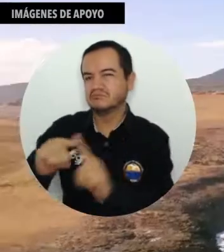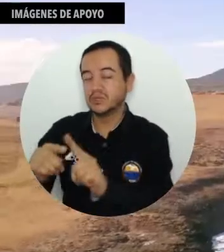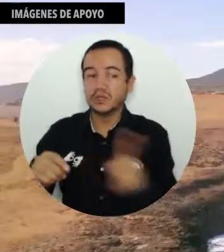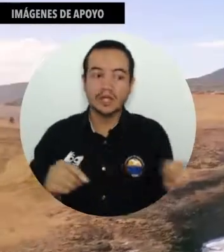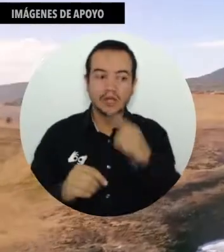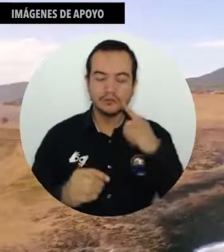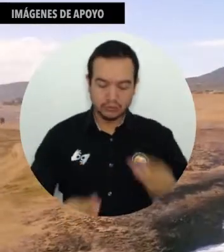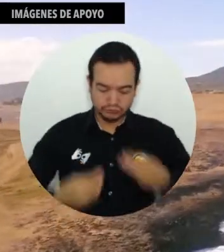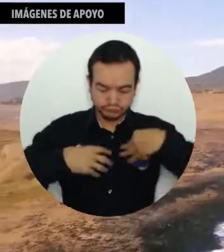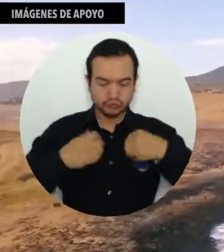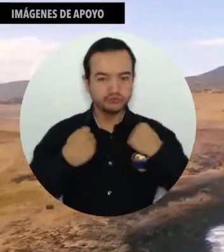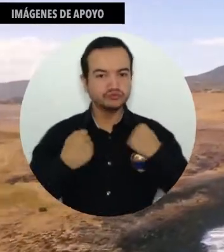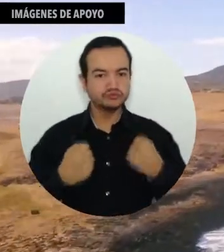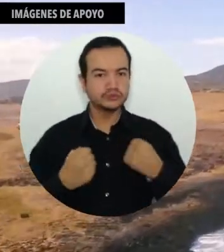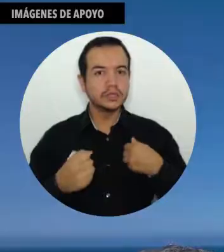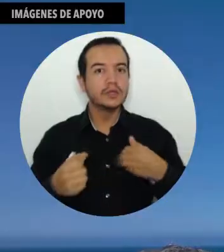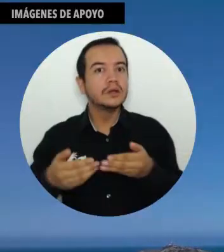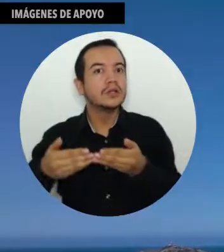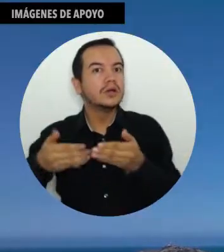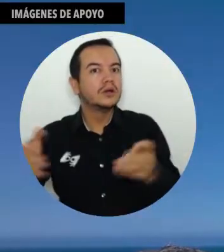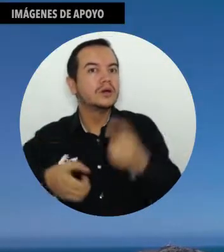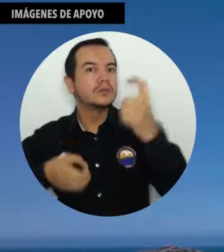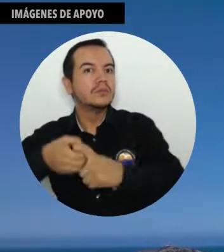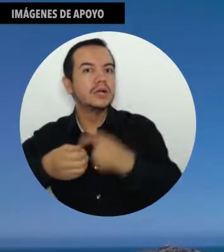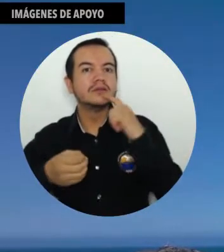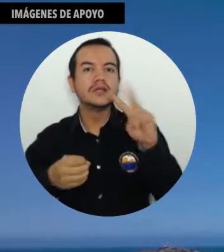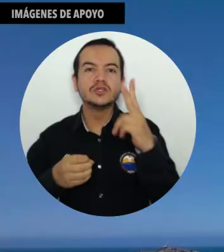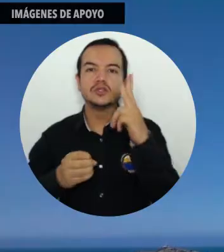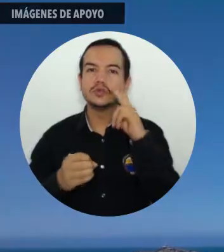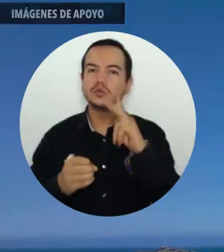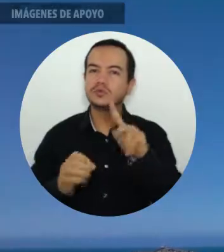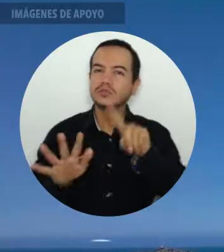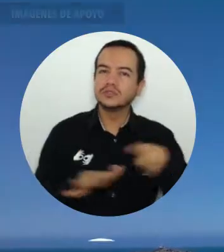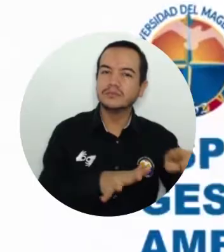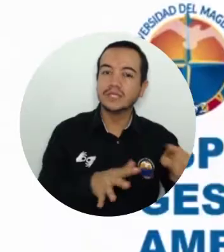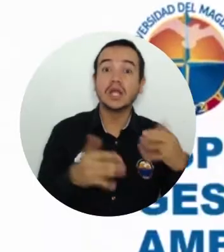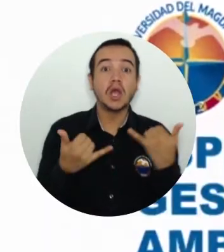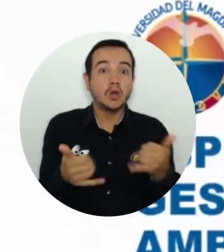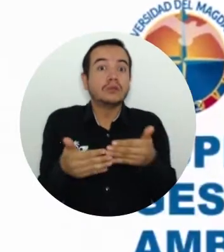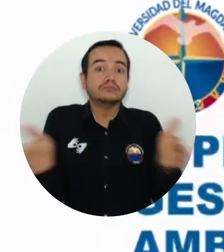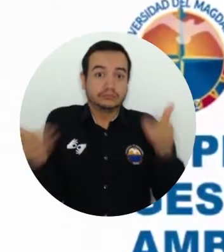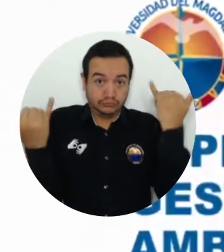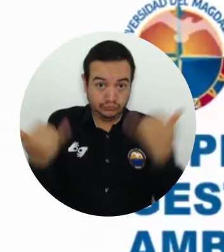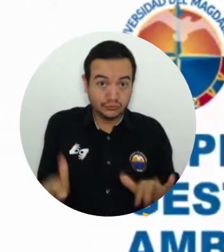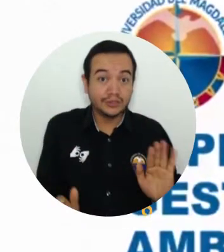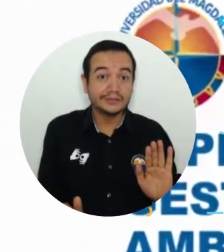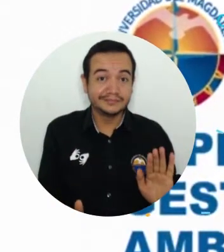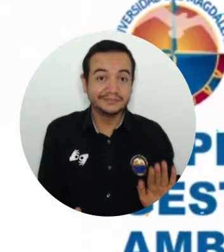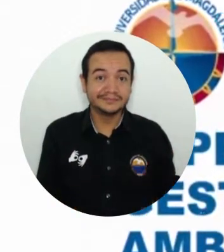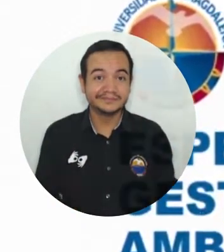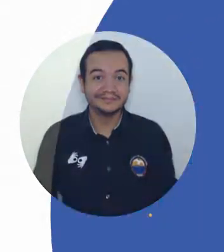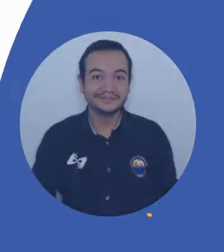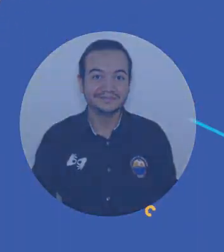con un sólido nivel técnico y jurídico. Las inscripciones para el segundo semestre de 2021 ya se encuentran abiertas.